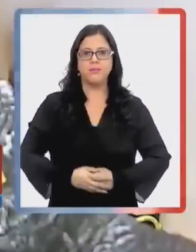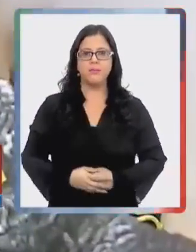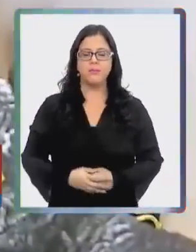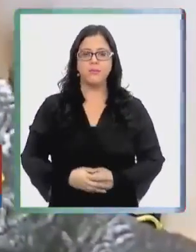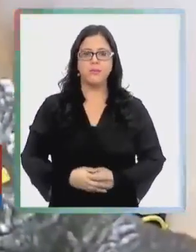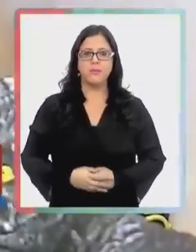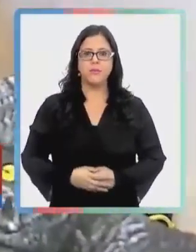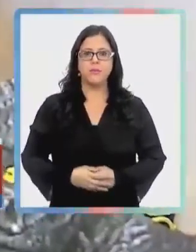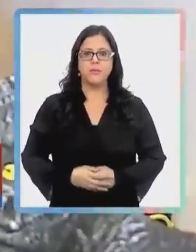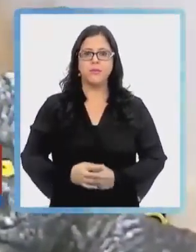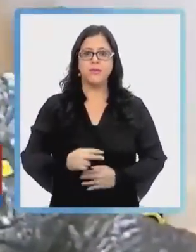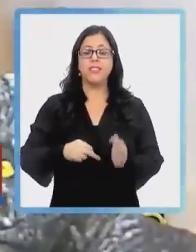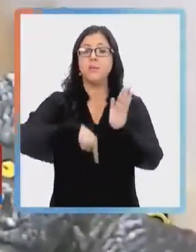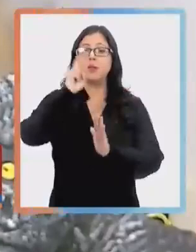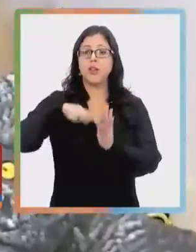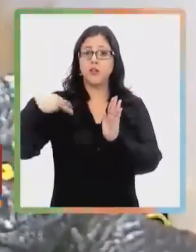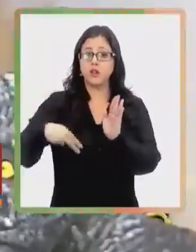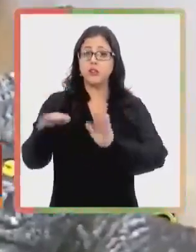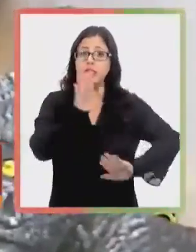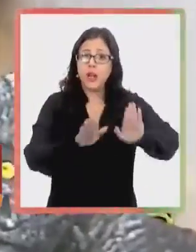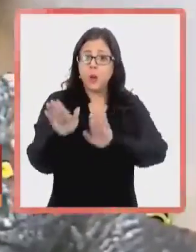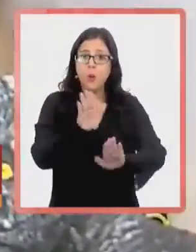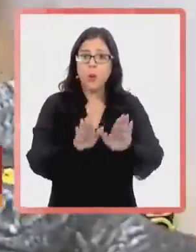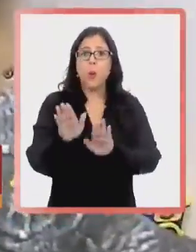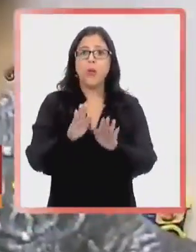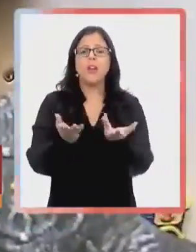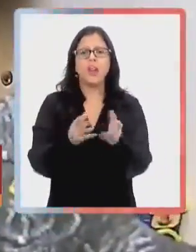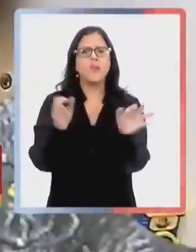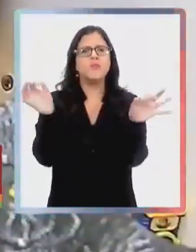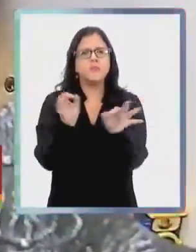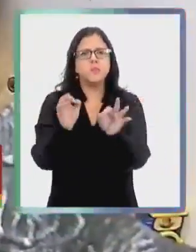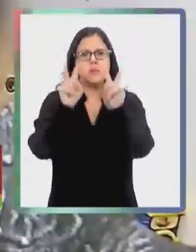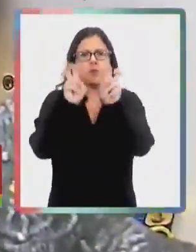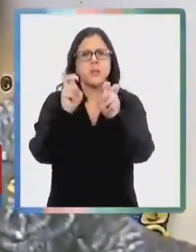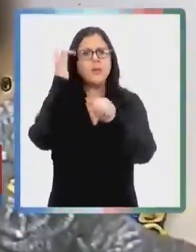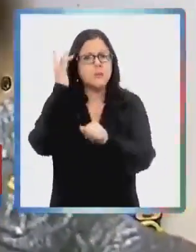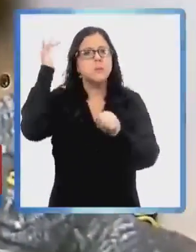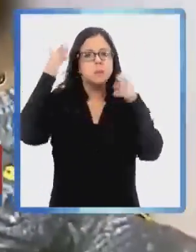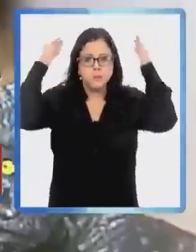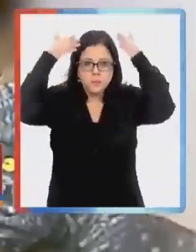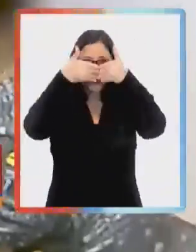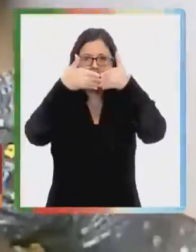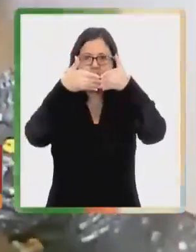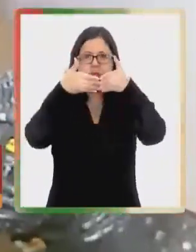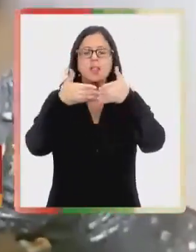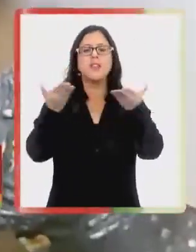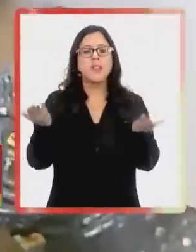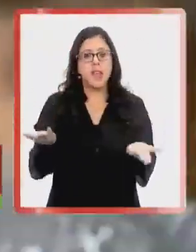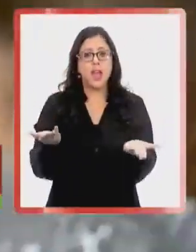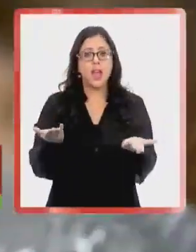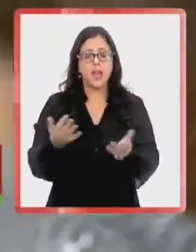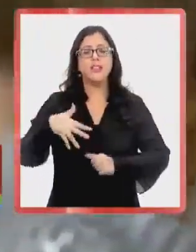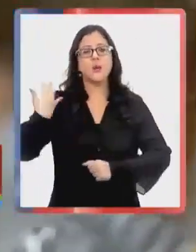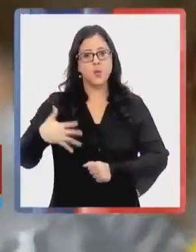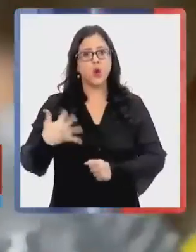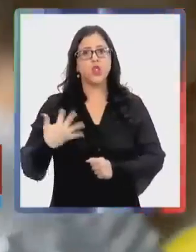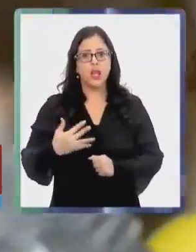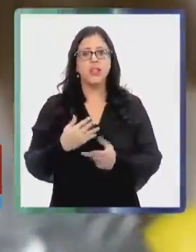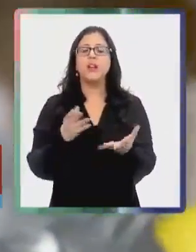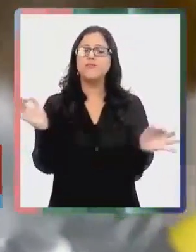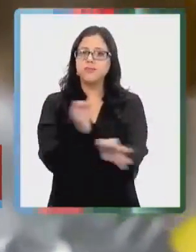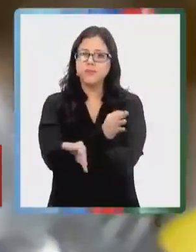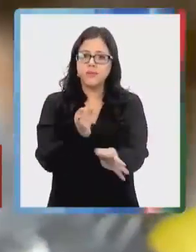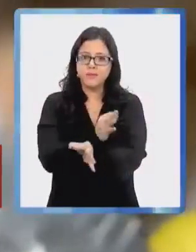Y en Portavoz Te Cuida conversamos con una especialista sobre el trastorno del espectro autista que entrega importantes